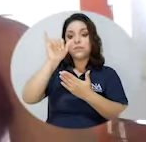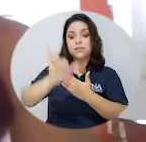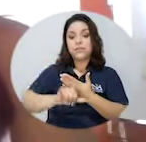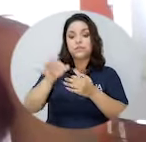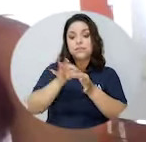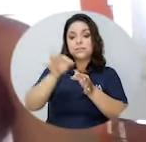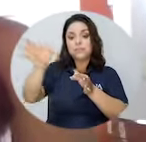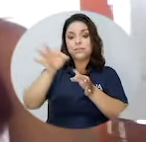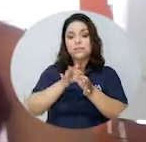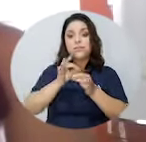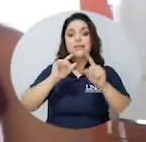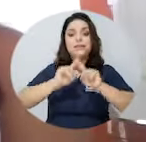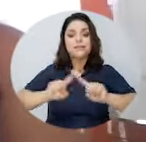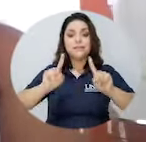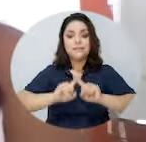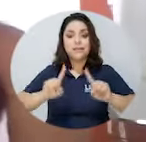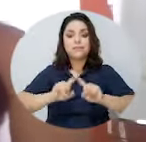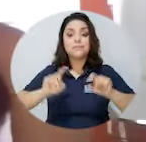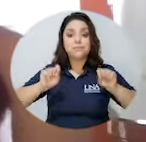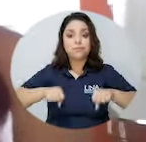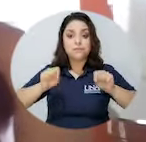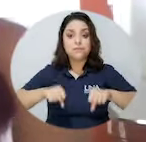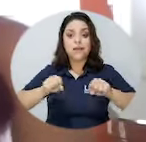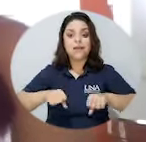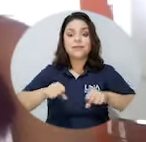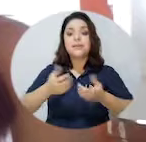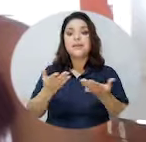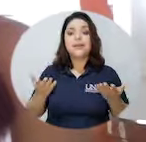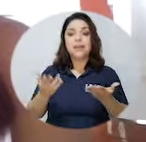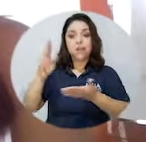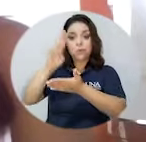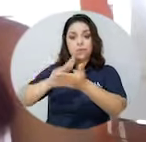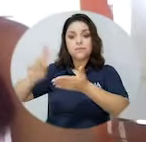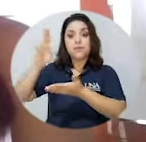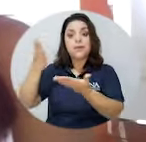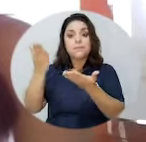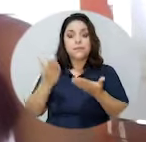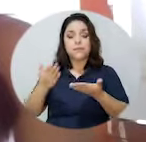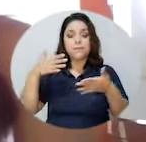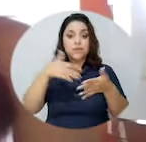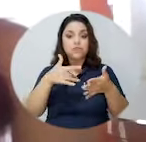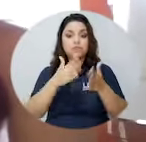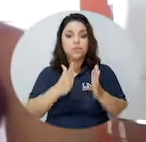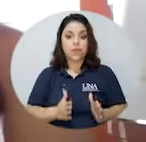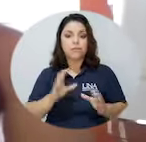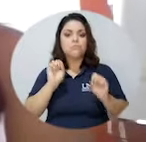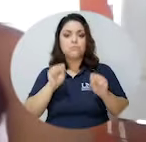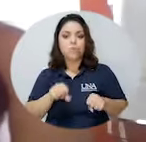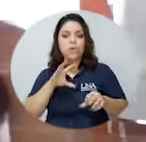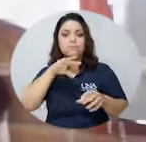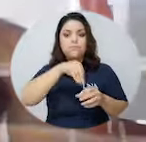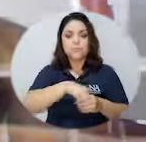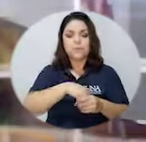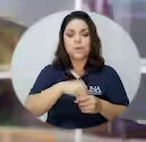extensión, y diferentes posibilidades que brinda la universidad para que el estudiantado se involucre.